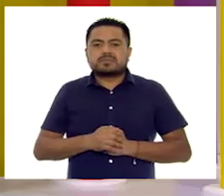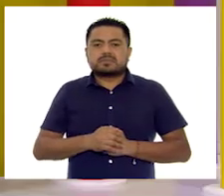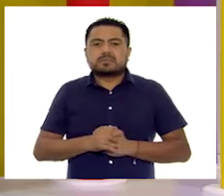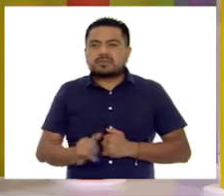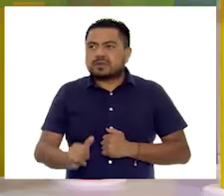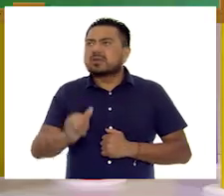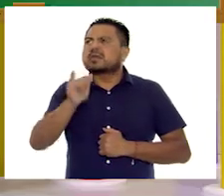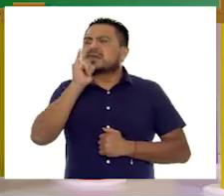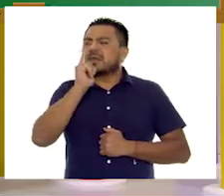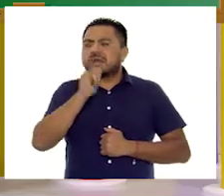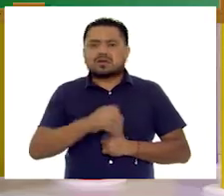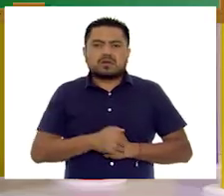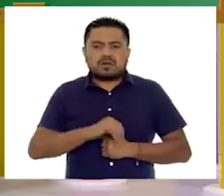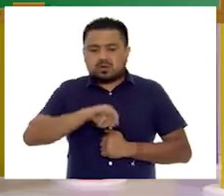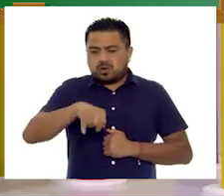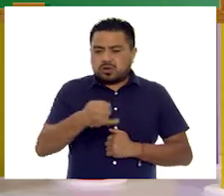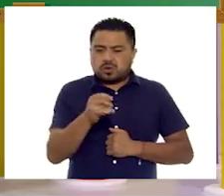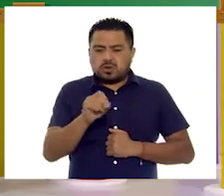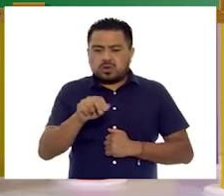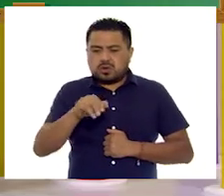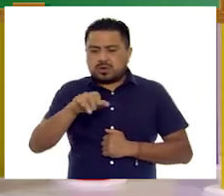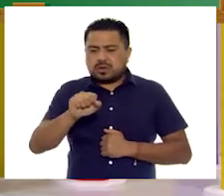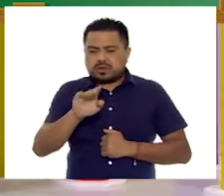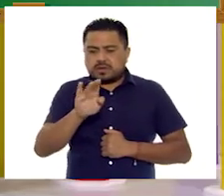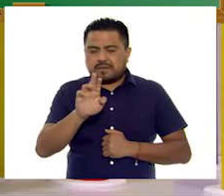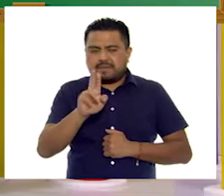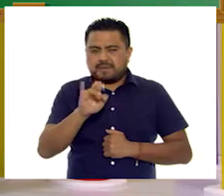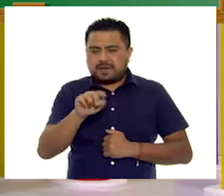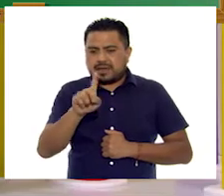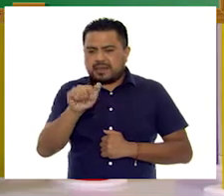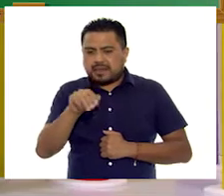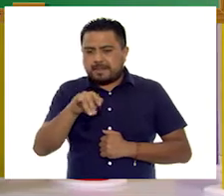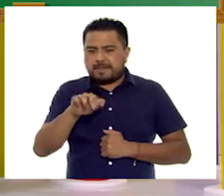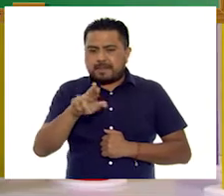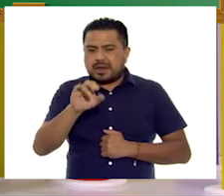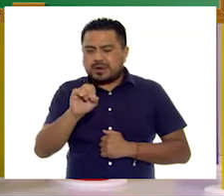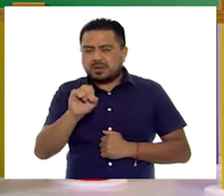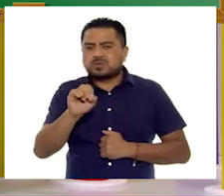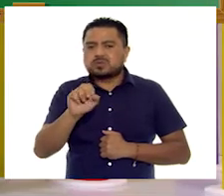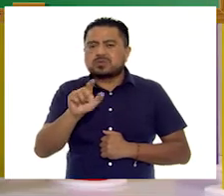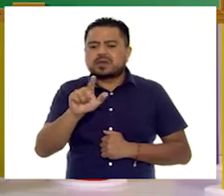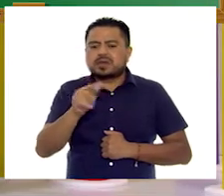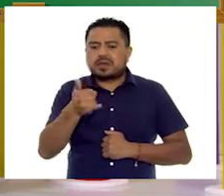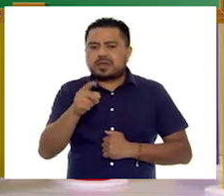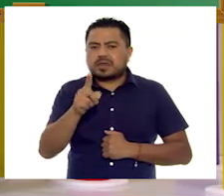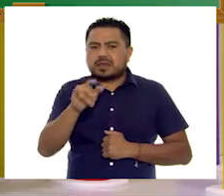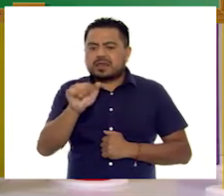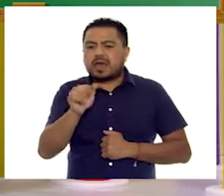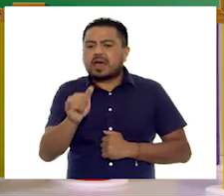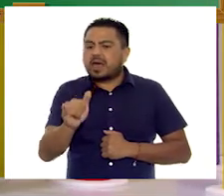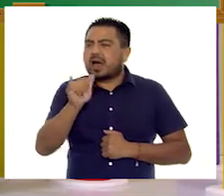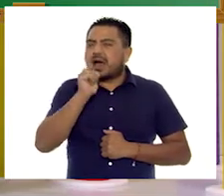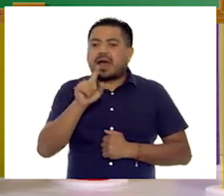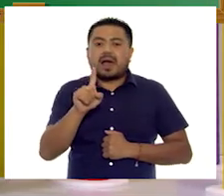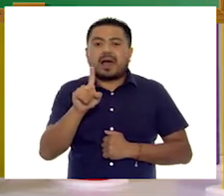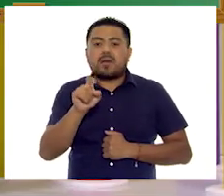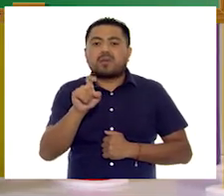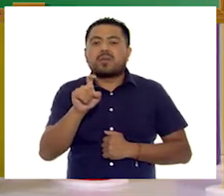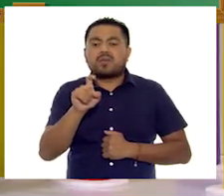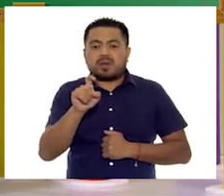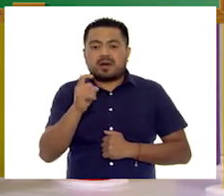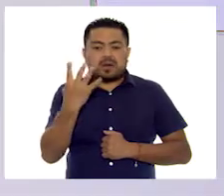ver, Jonás, Brenda, Marcos y Lidia tomaban agua.